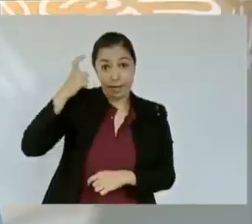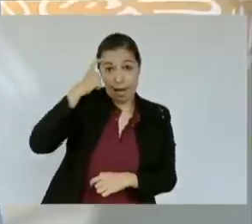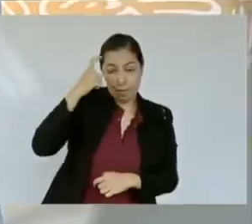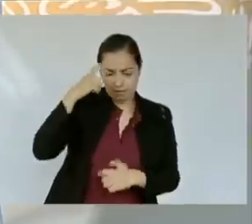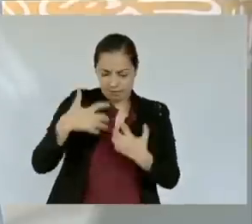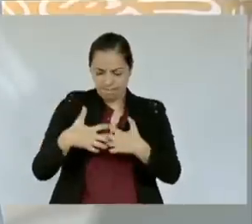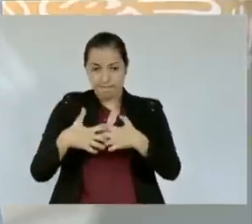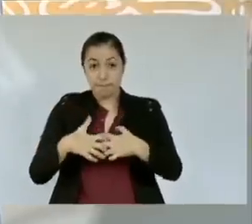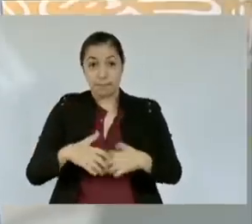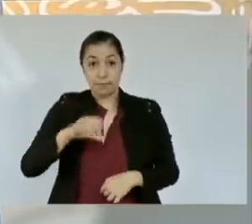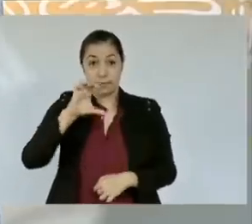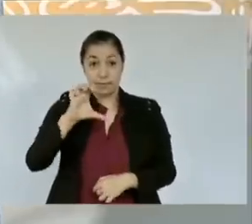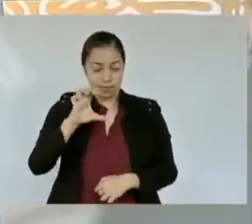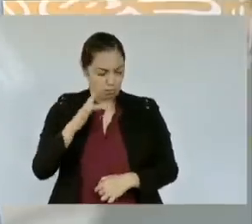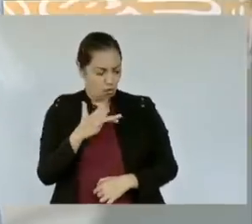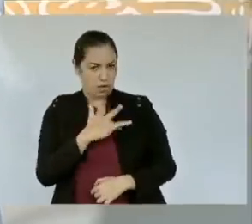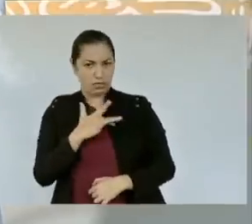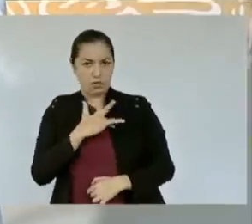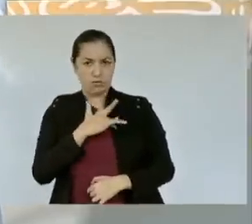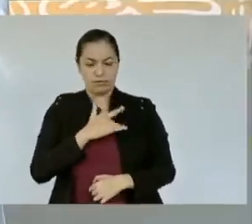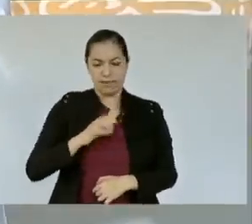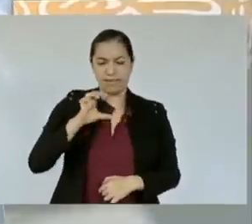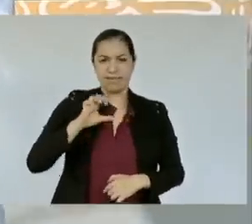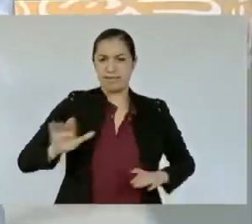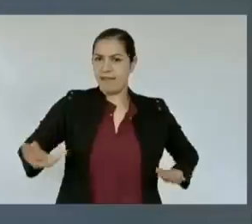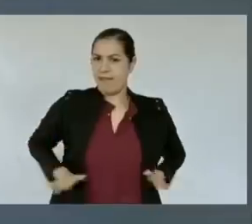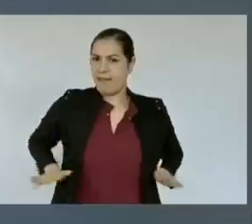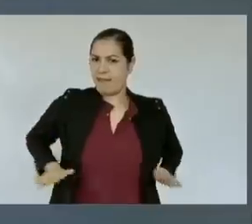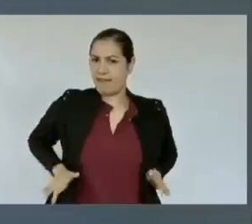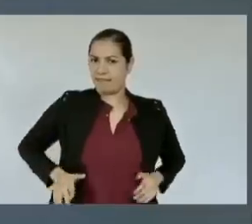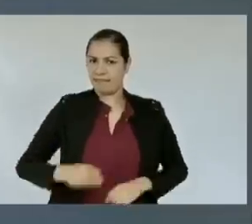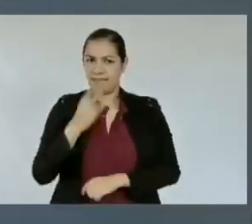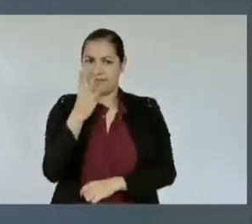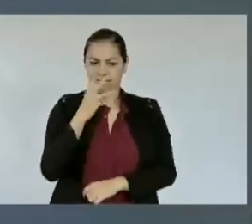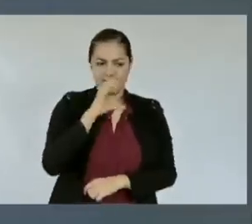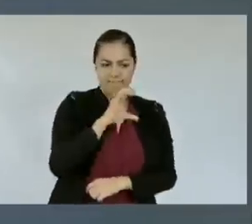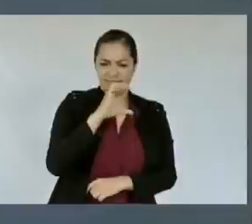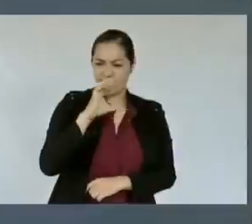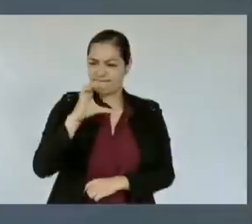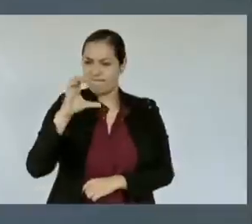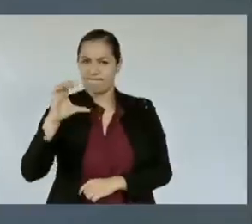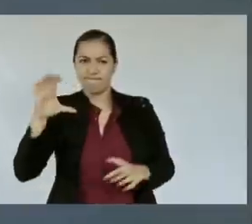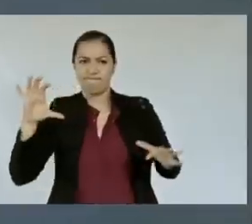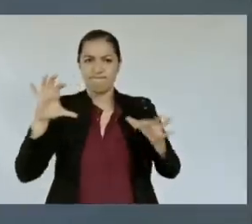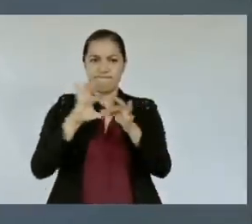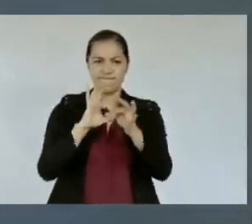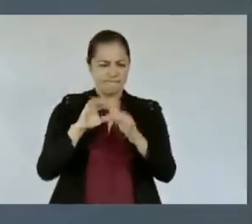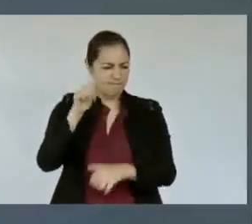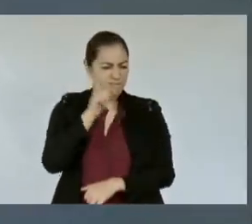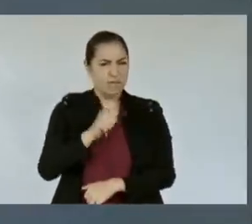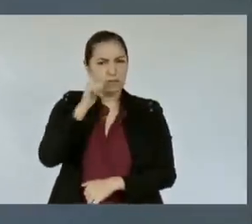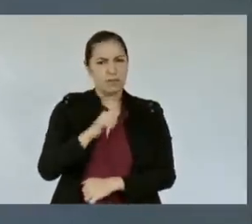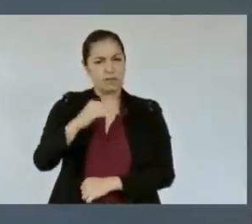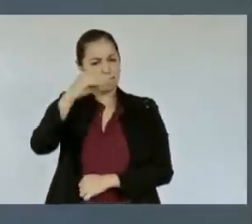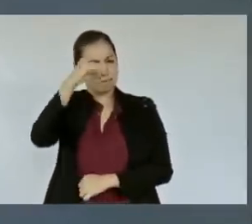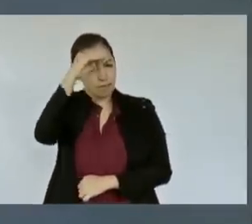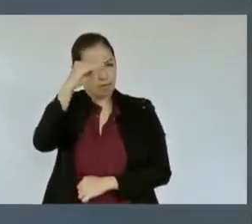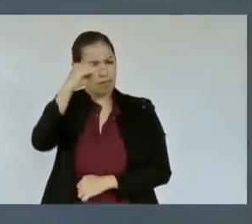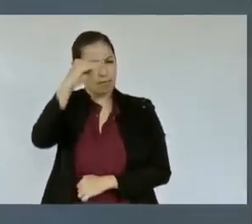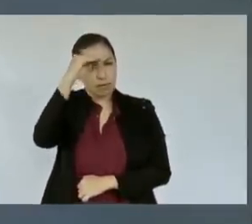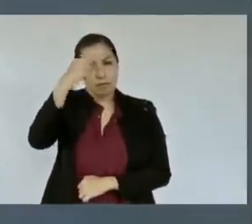las tres cosas y siempre pensando en los demás aplicando